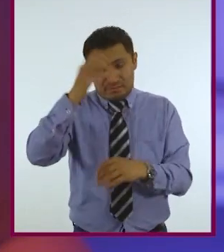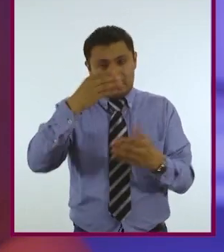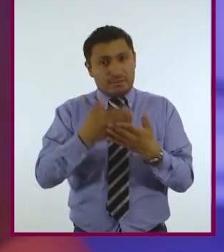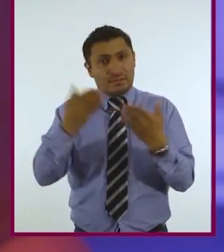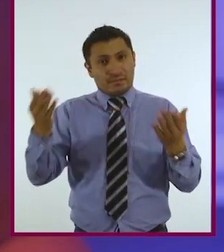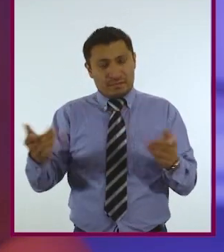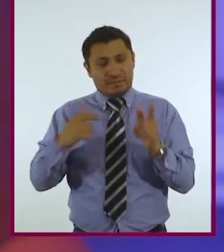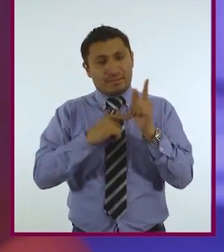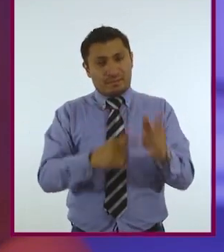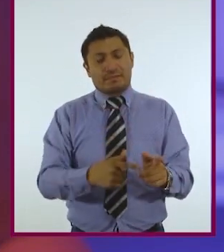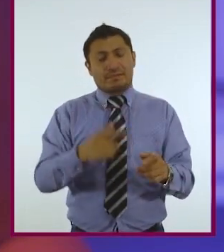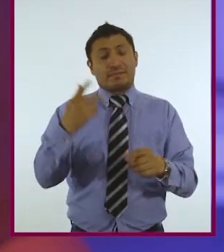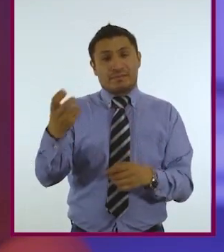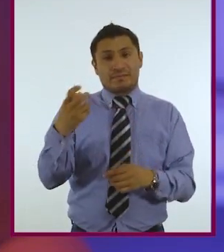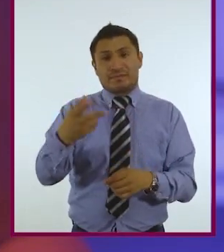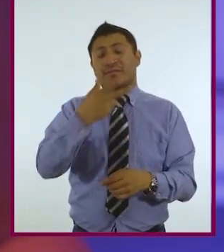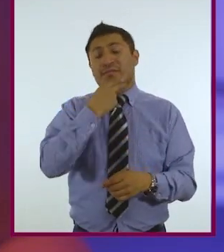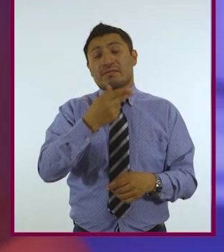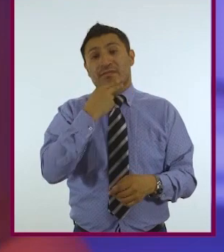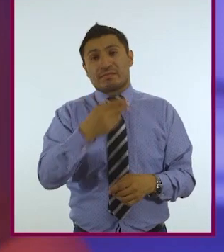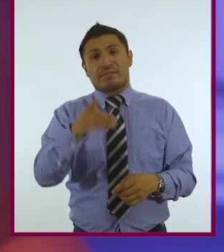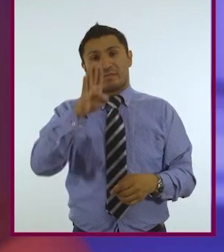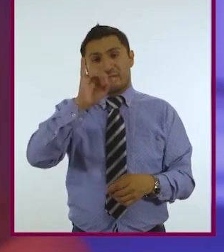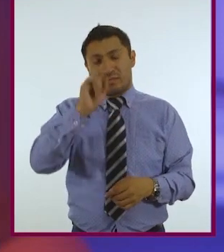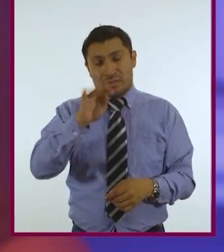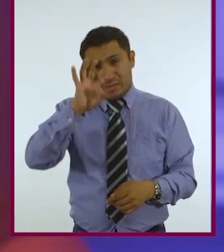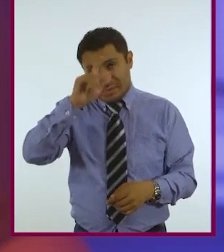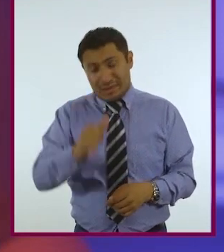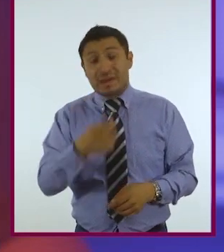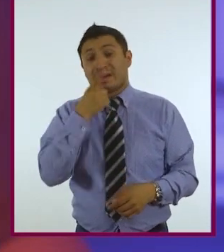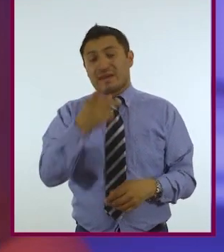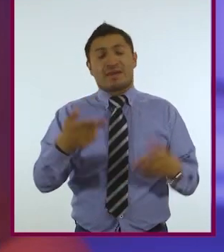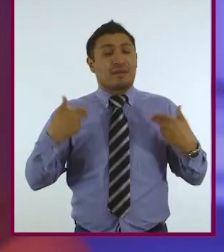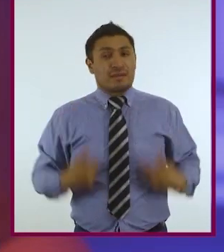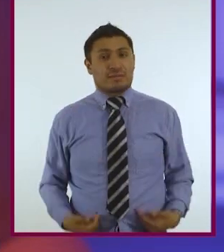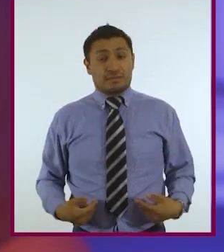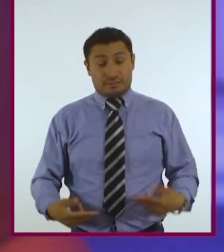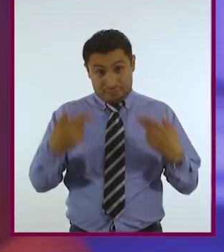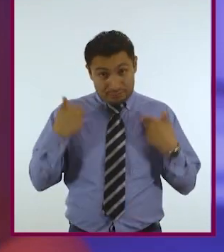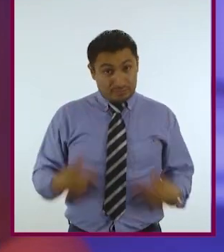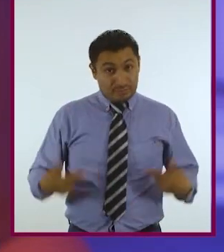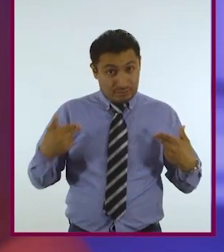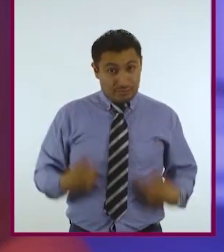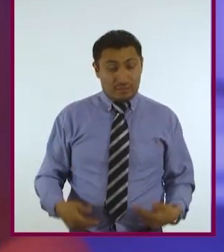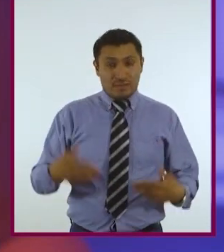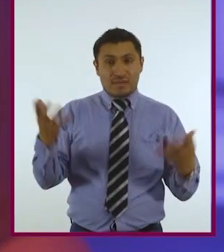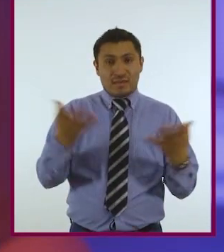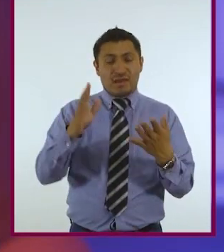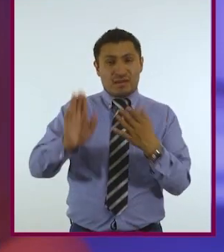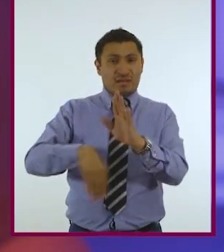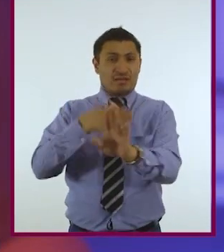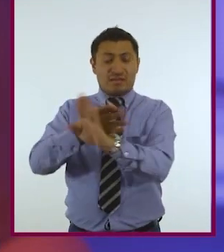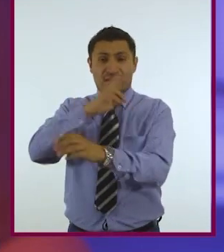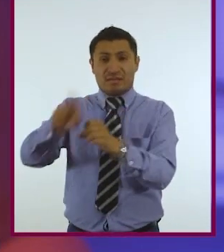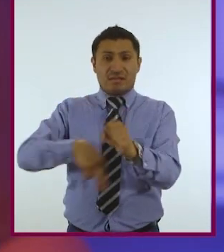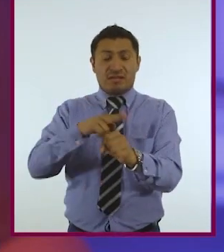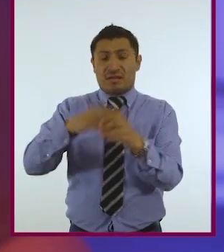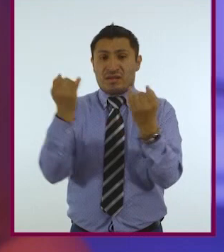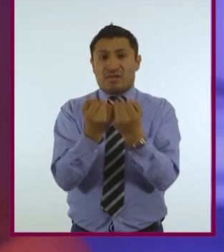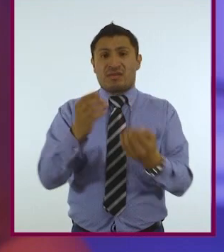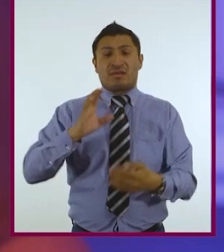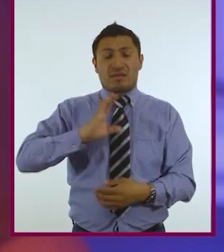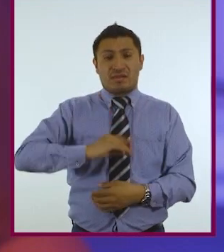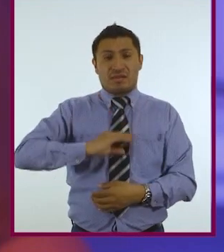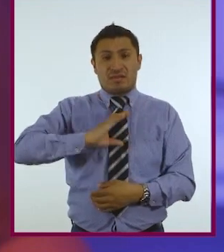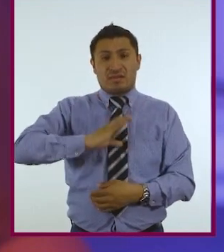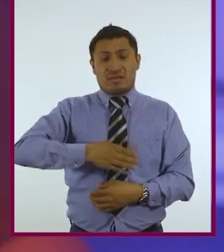Van Rensselaer Potter, quien acuñó el término de bioética, dijo esto de la humanidad, el ser humano le ha hecho a la naturaleza lo que el cáncer le ha